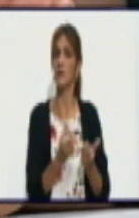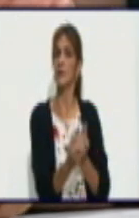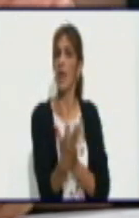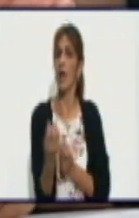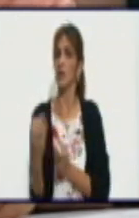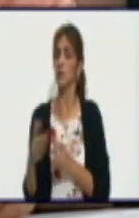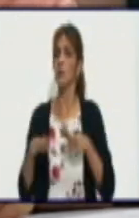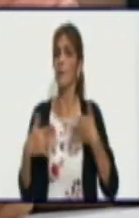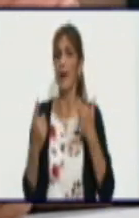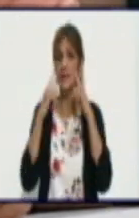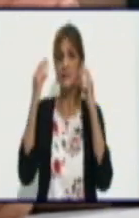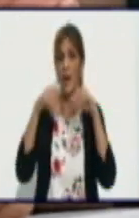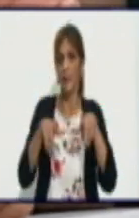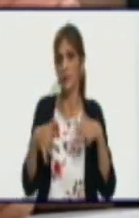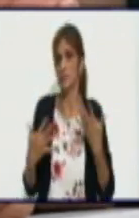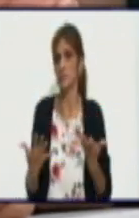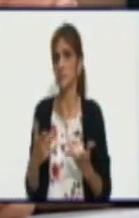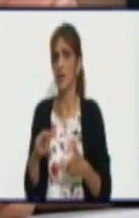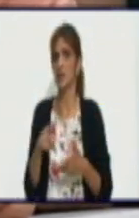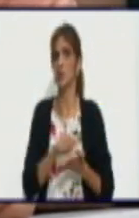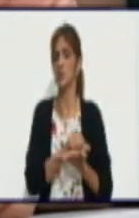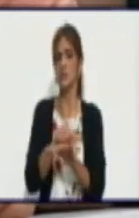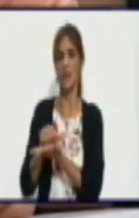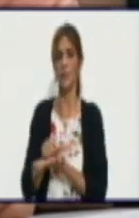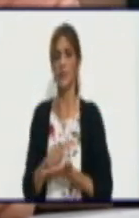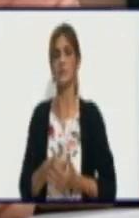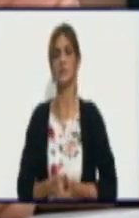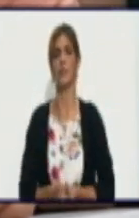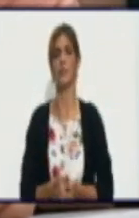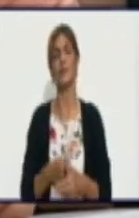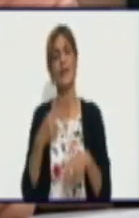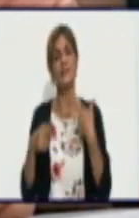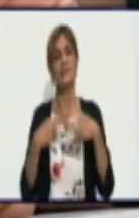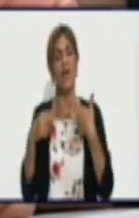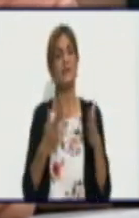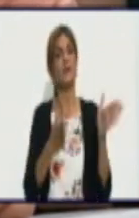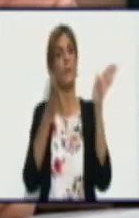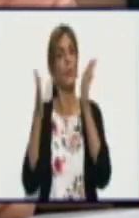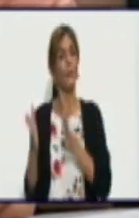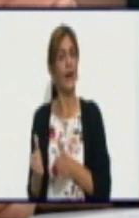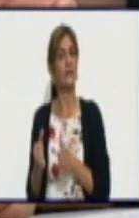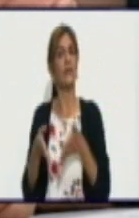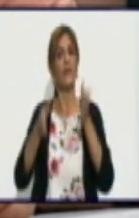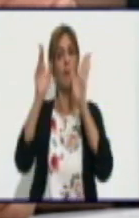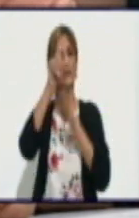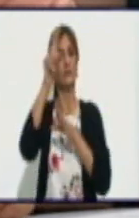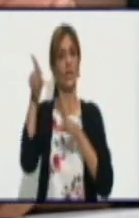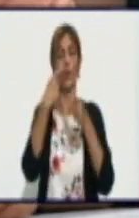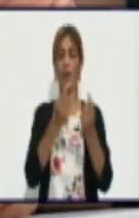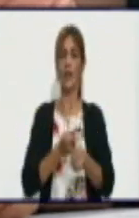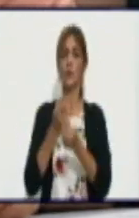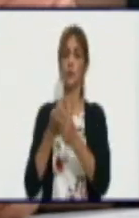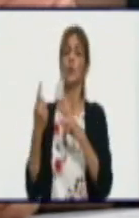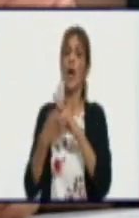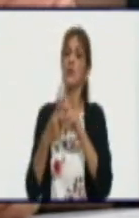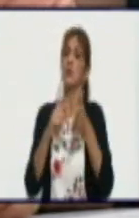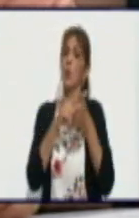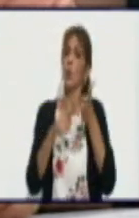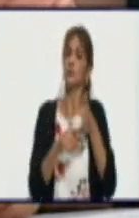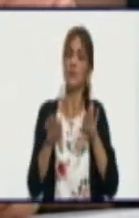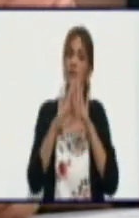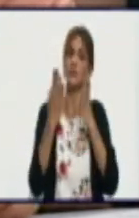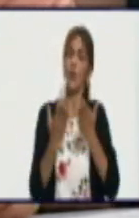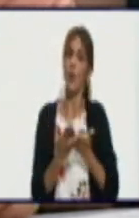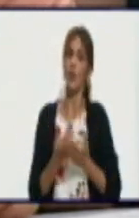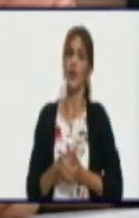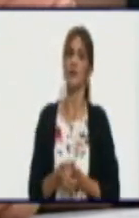servicios. Se revisa por parte del Ministerio de la Agricultura y los grupos empresariales y juntas directivas de las cooperativas las tarifas de